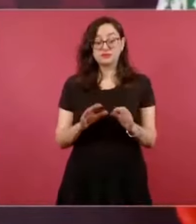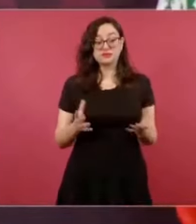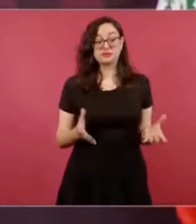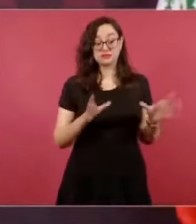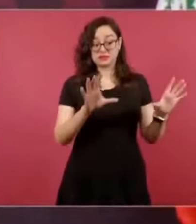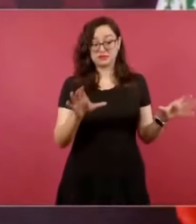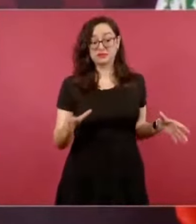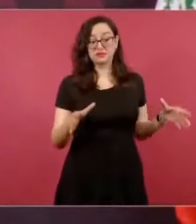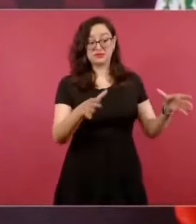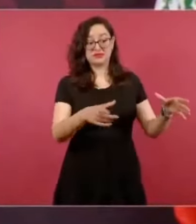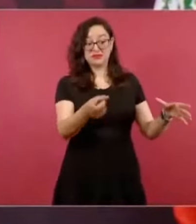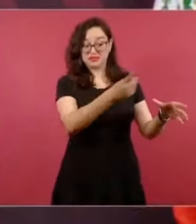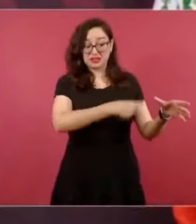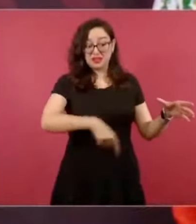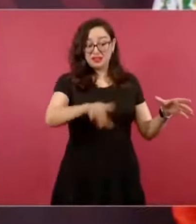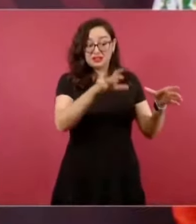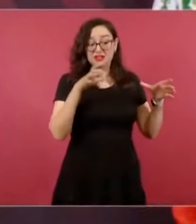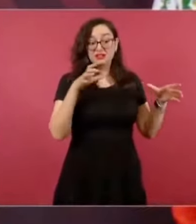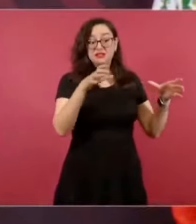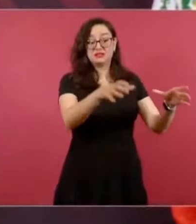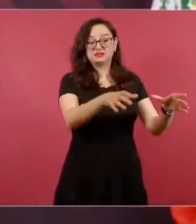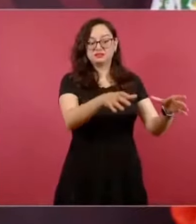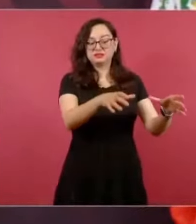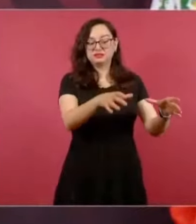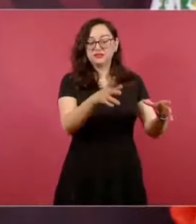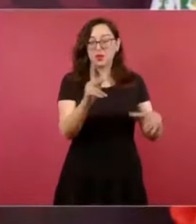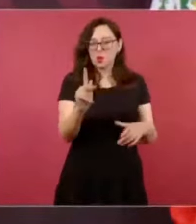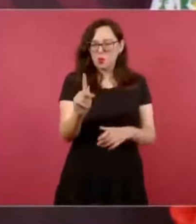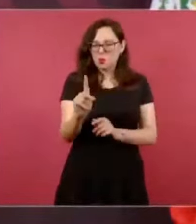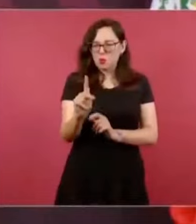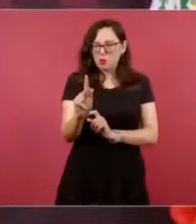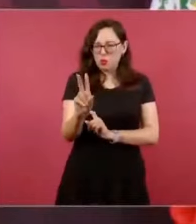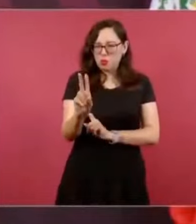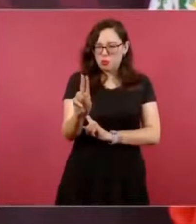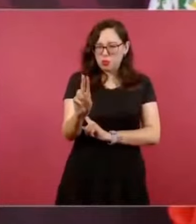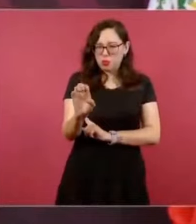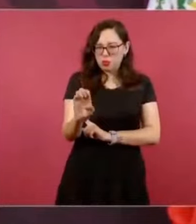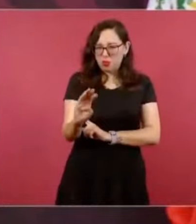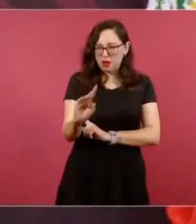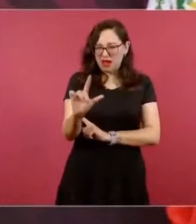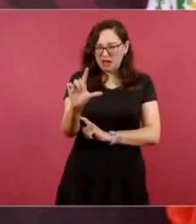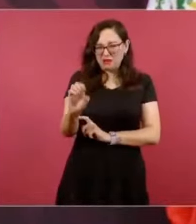y es un grave error.